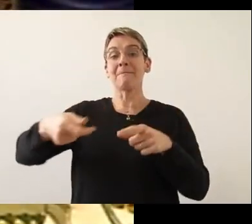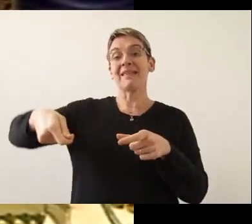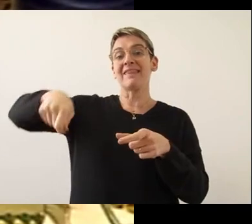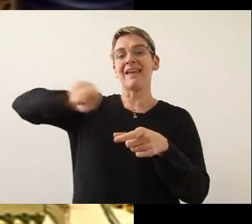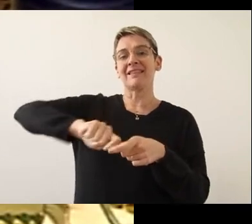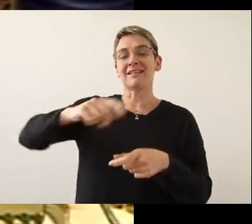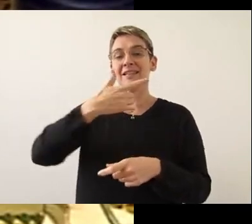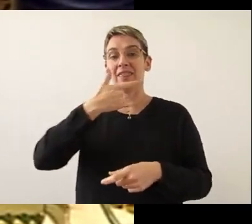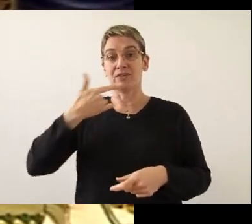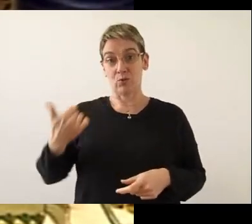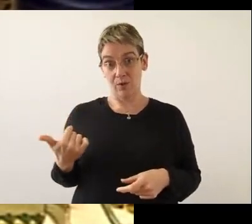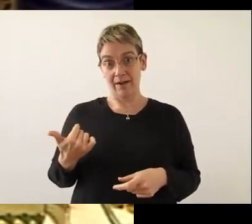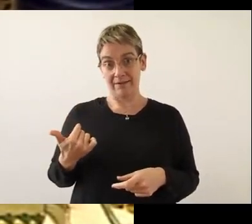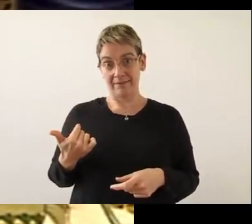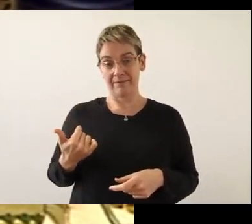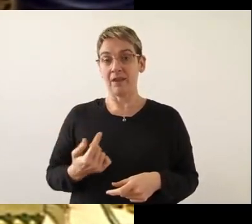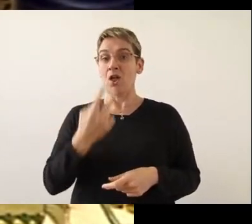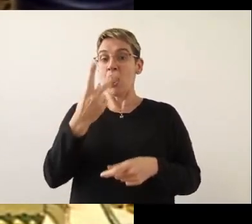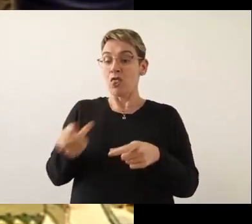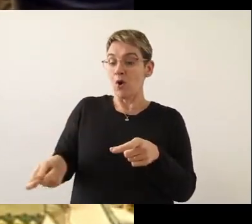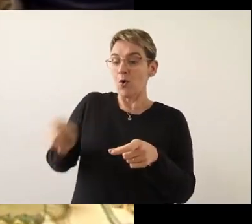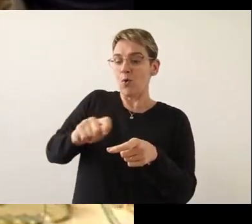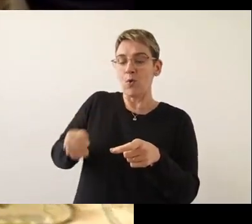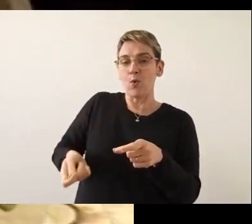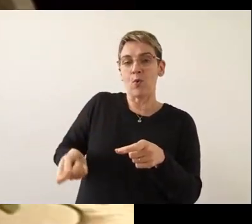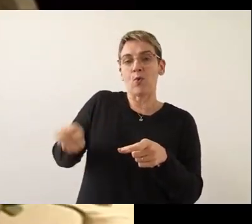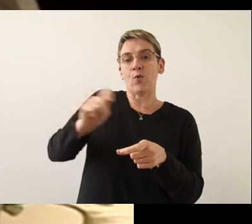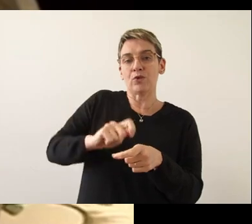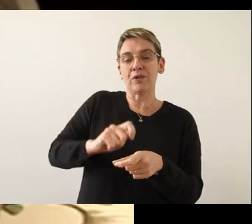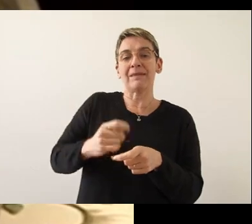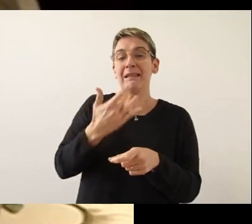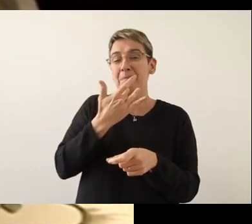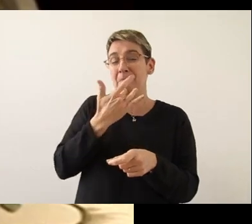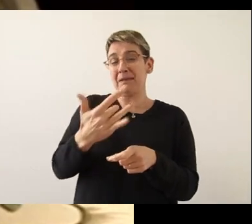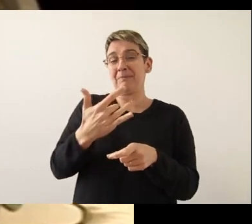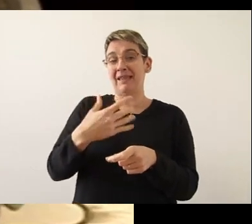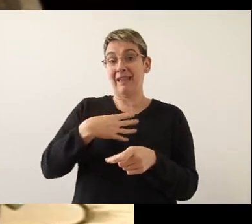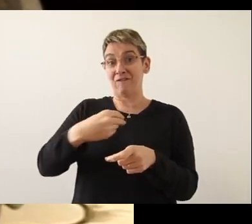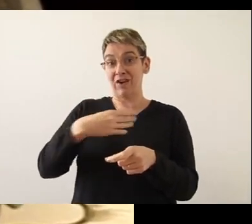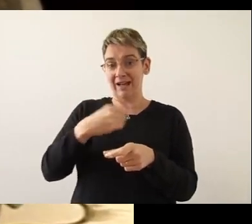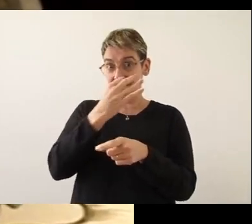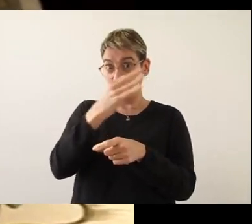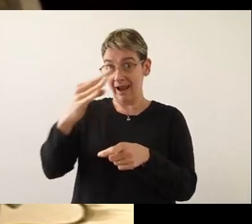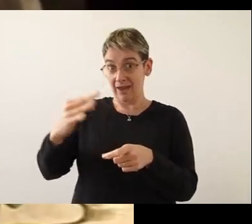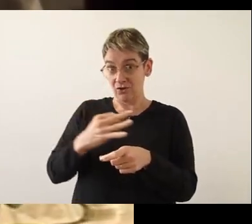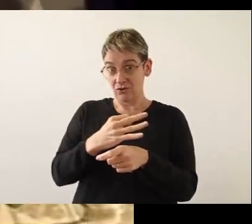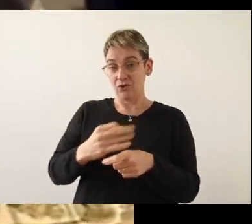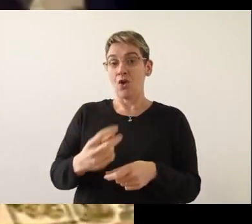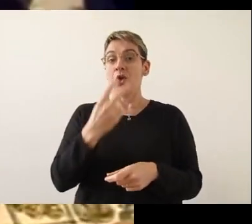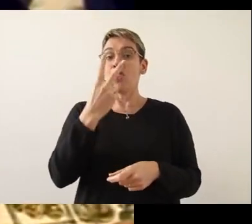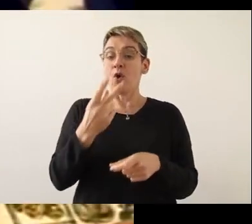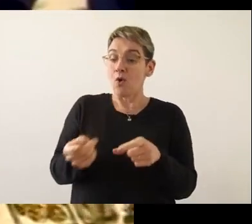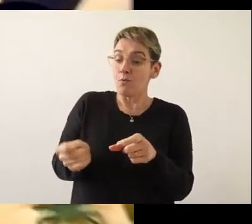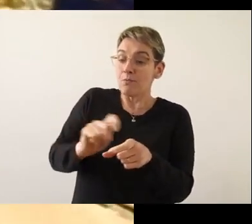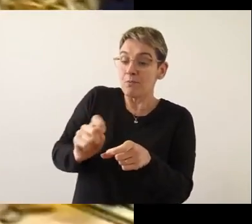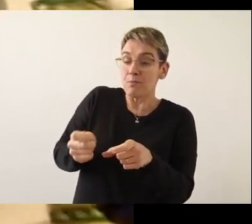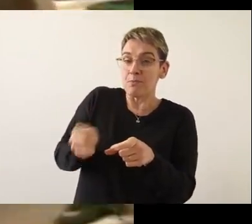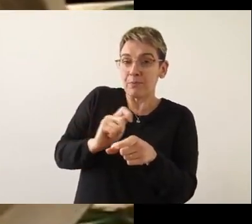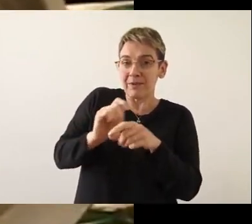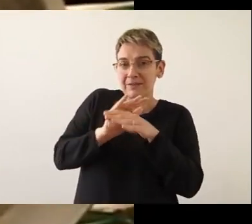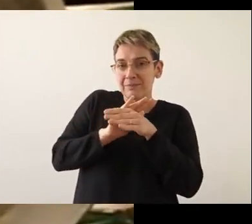media taza de azúcar, dos cucharadas de pimienta blanca en granos, dos